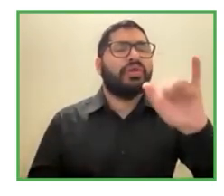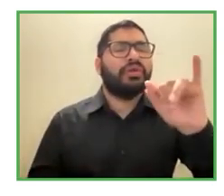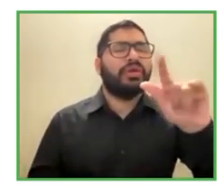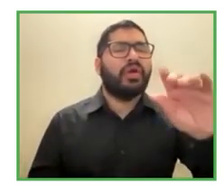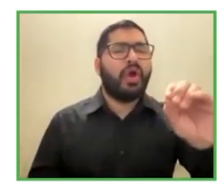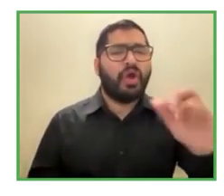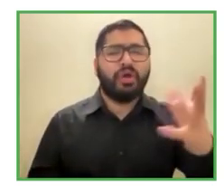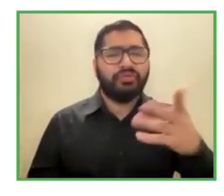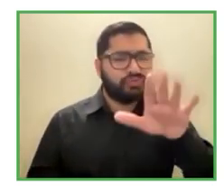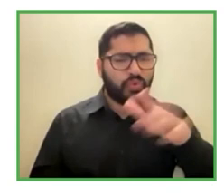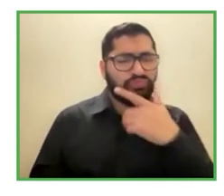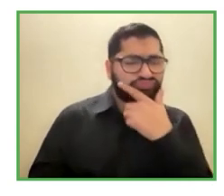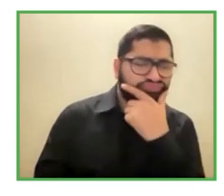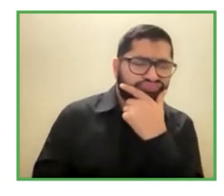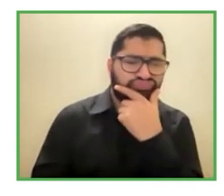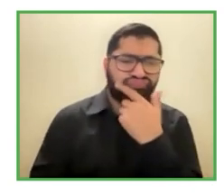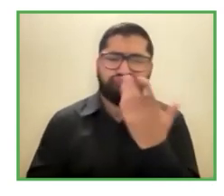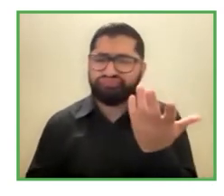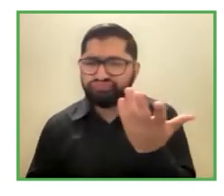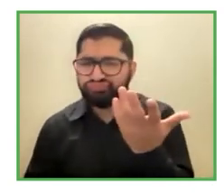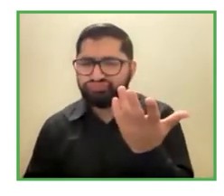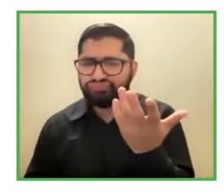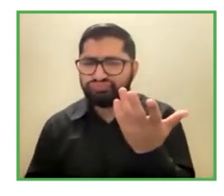cuestionarse esto de seguir adelante con el proyecto